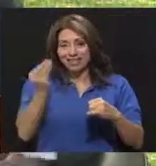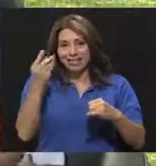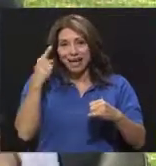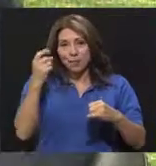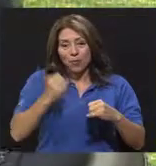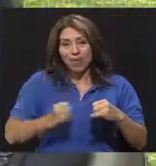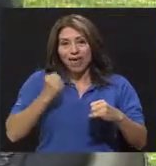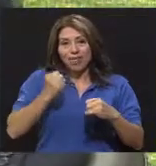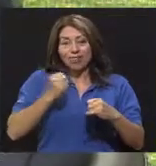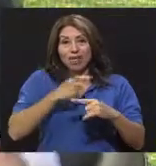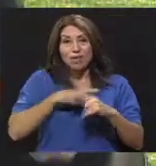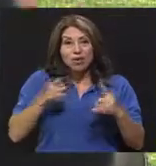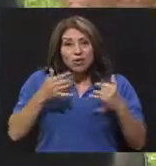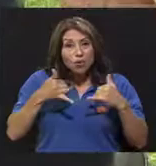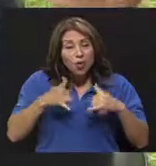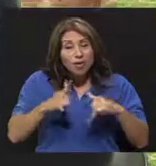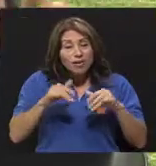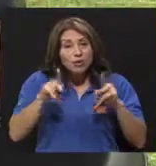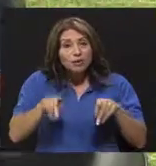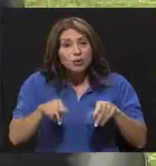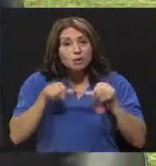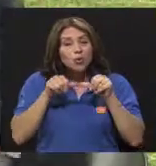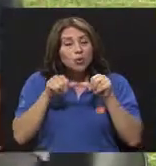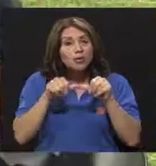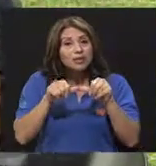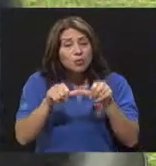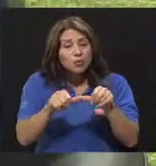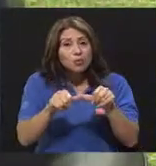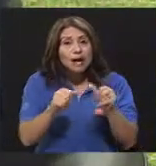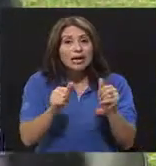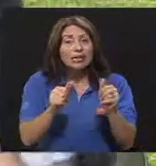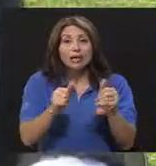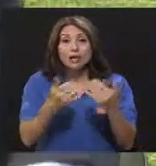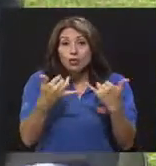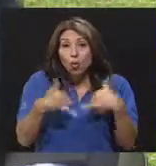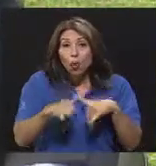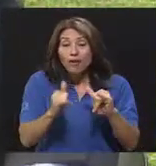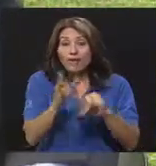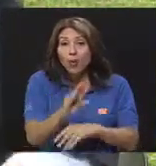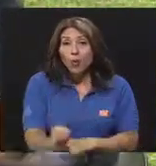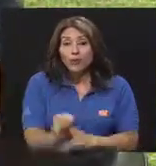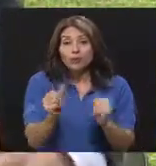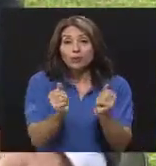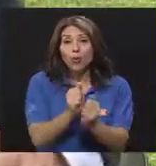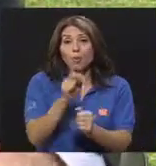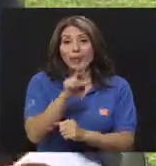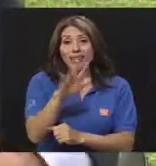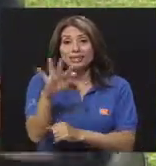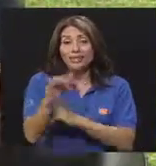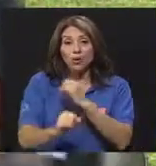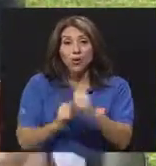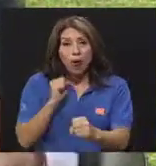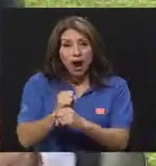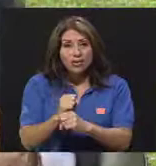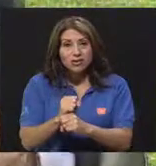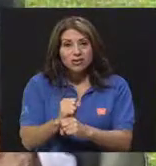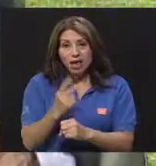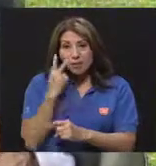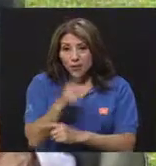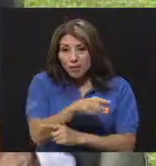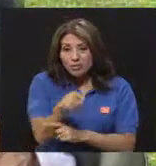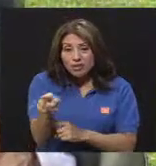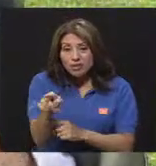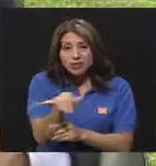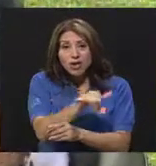adolescencia por edad. Pero que todavía vemos cómo se continúan. en población todavía, a 25 años, estamos viendo los mismos problemas a que enfrentan los